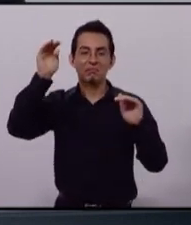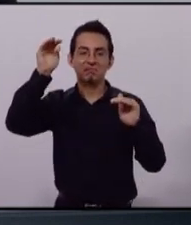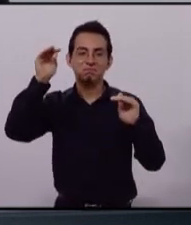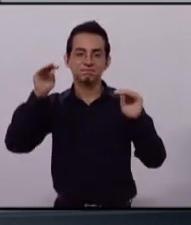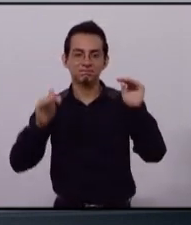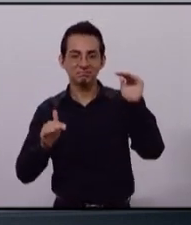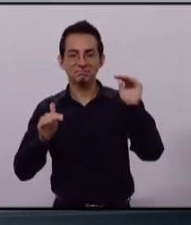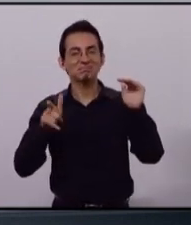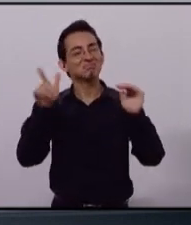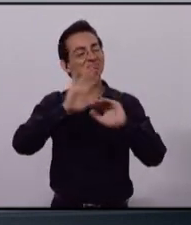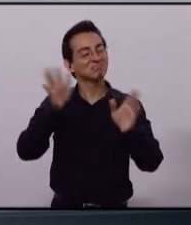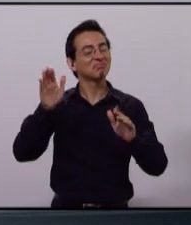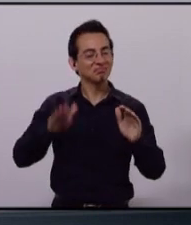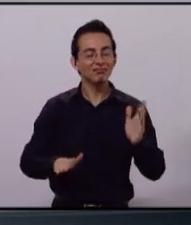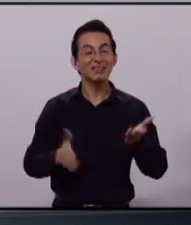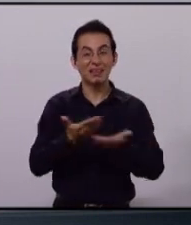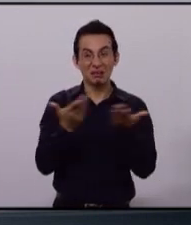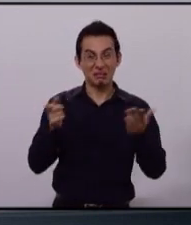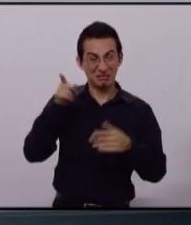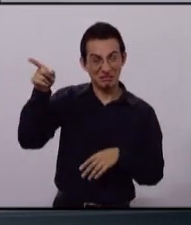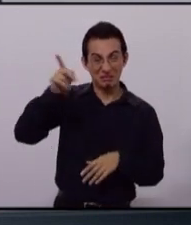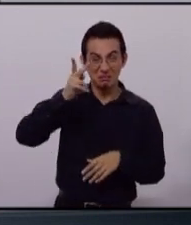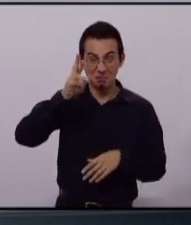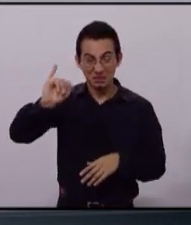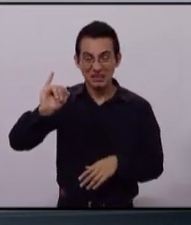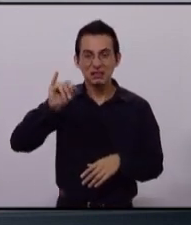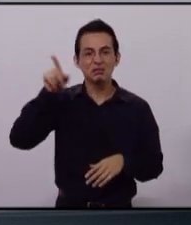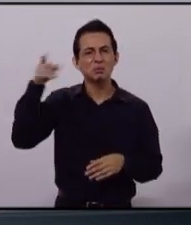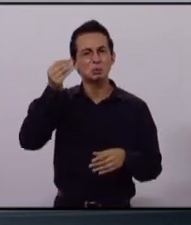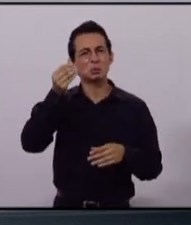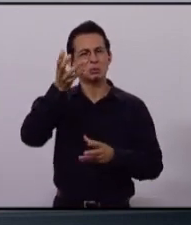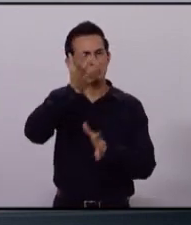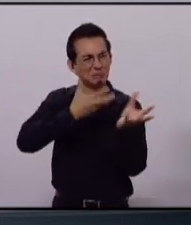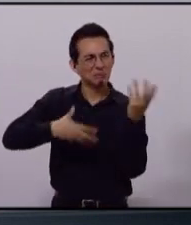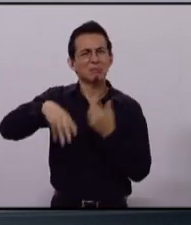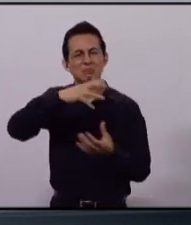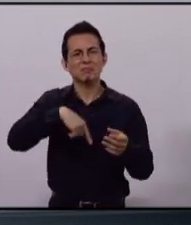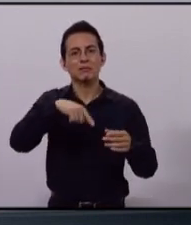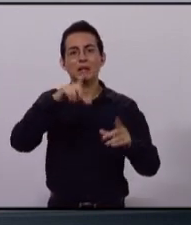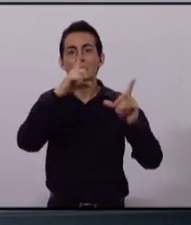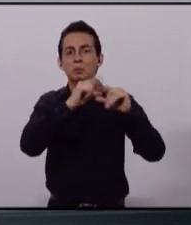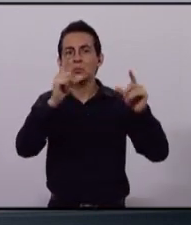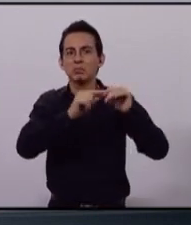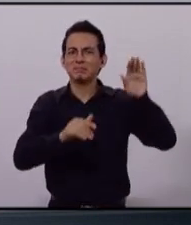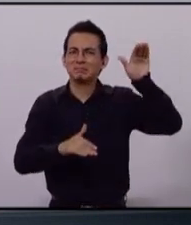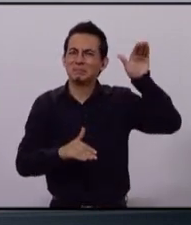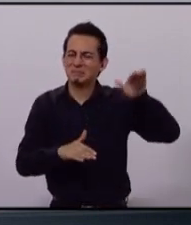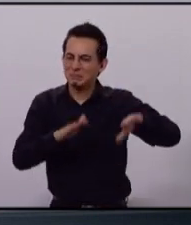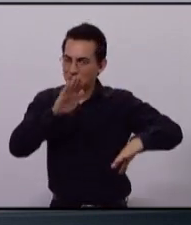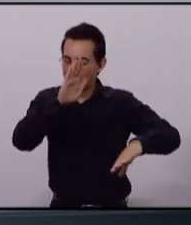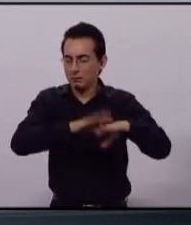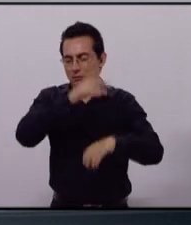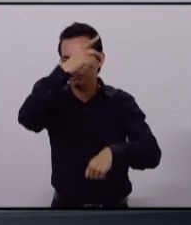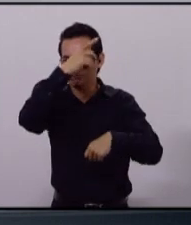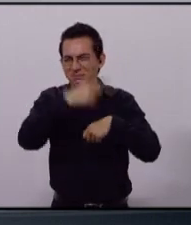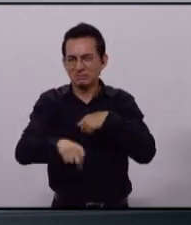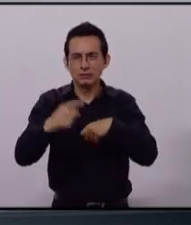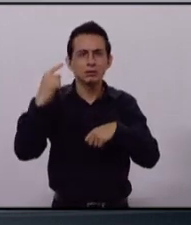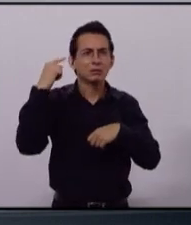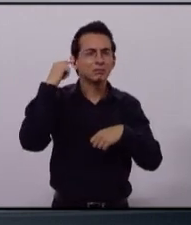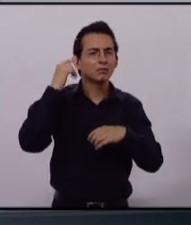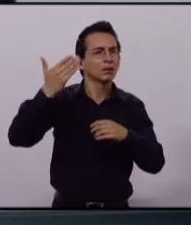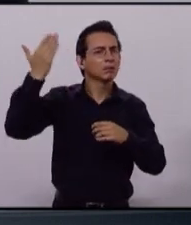Este gobierno del PRI tiene hundido a Zapopan en su peor crisis de inseguridad de toda la historia.